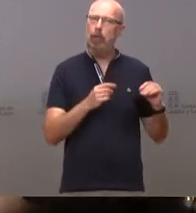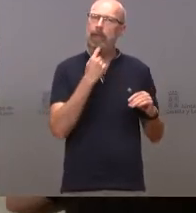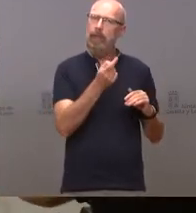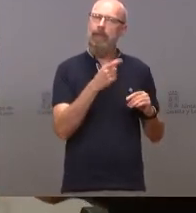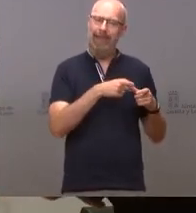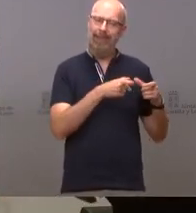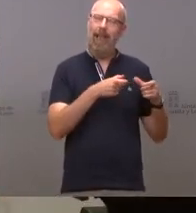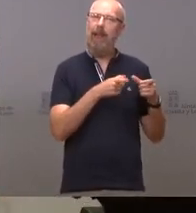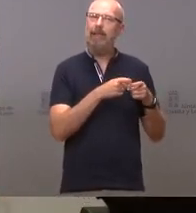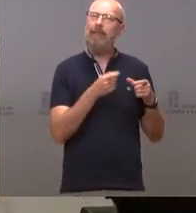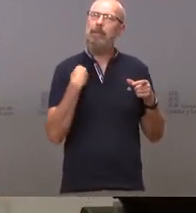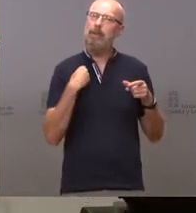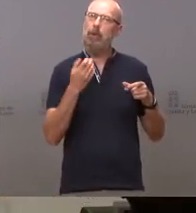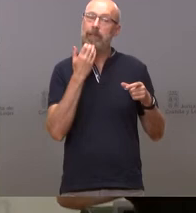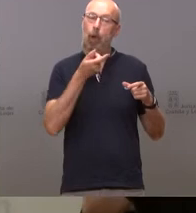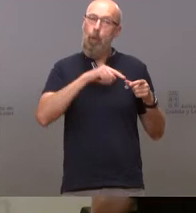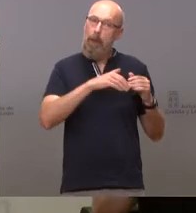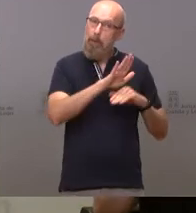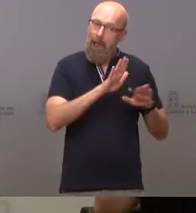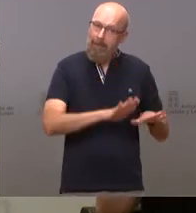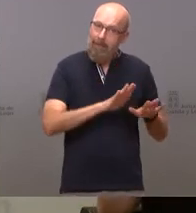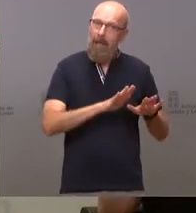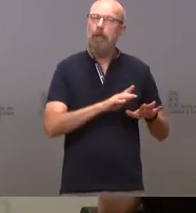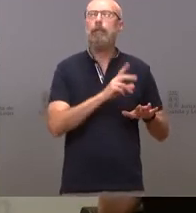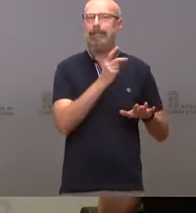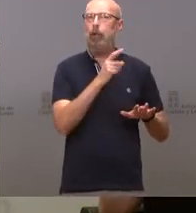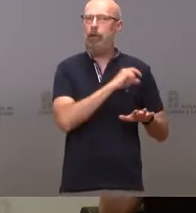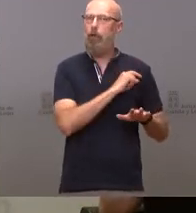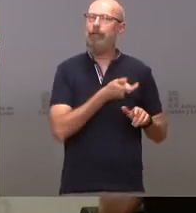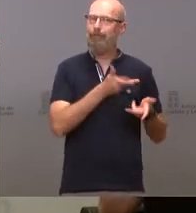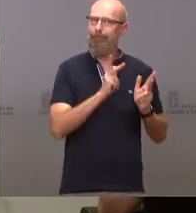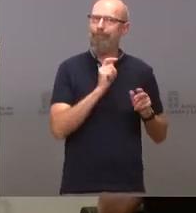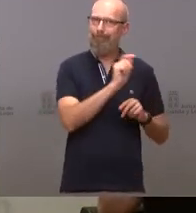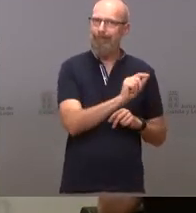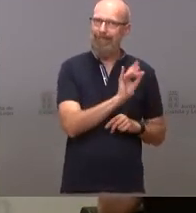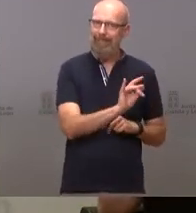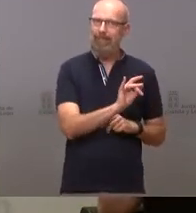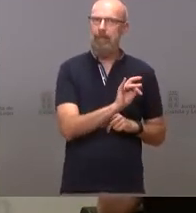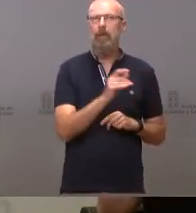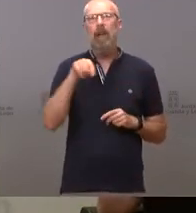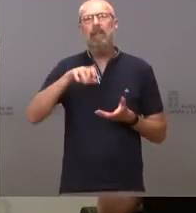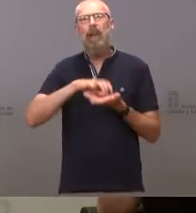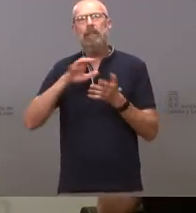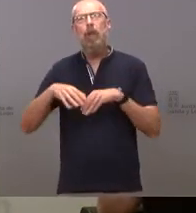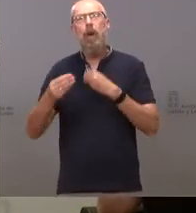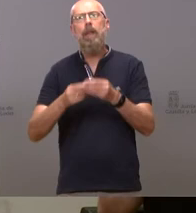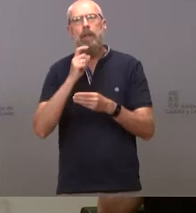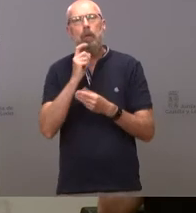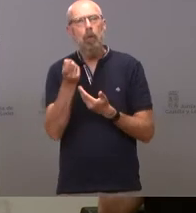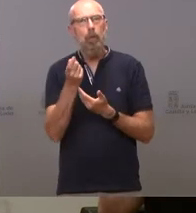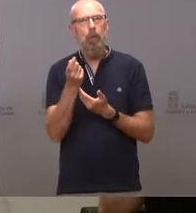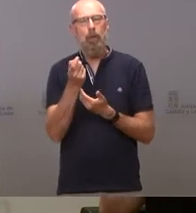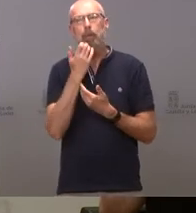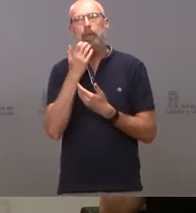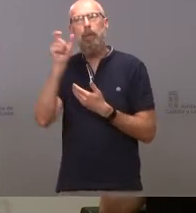y si van a permanecer un mes se va a aplicar esas segundas dosis no sé si Castilla y León se plantea que la gente de otras comunidades que pasen el